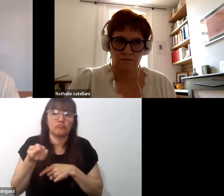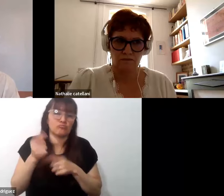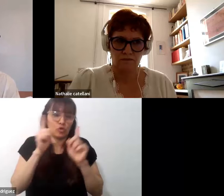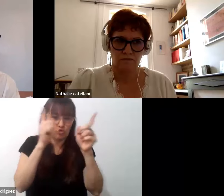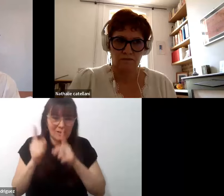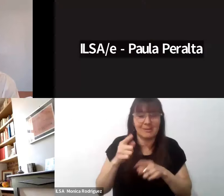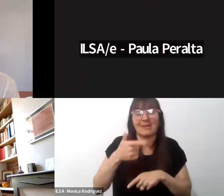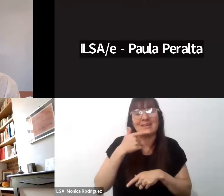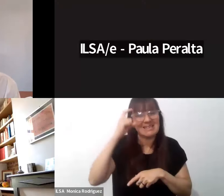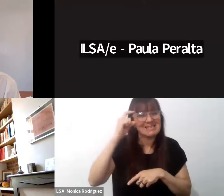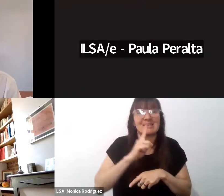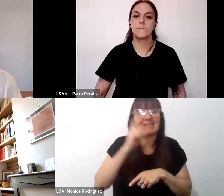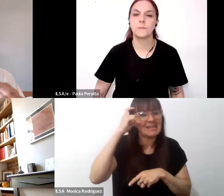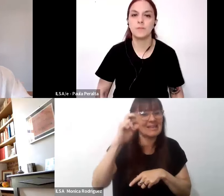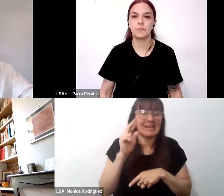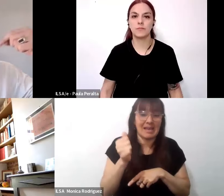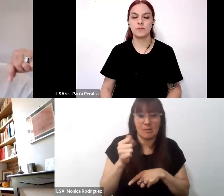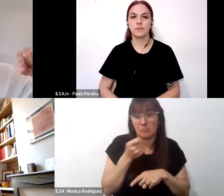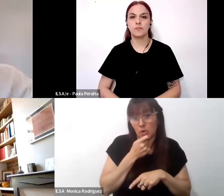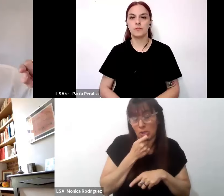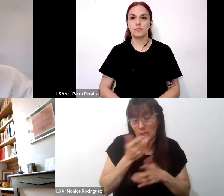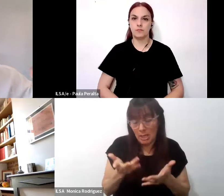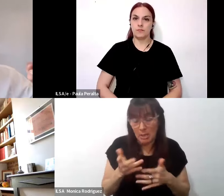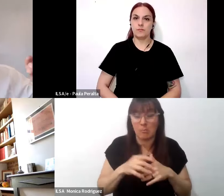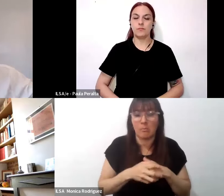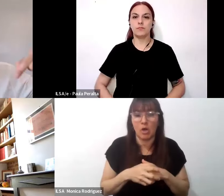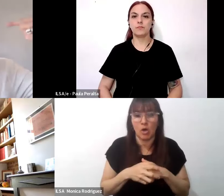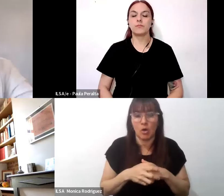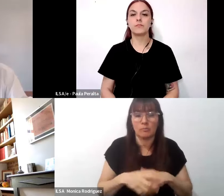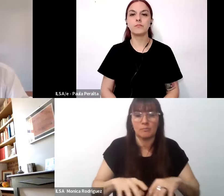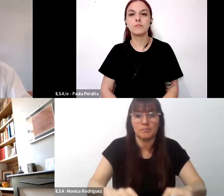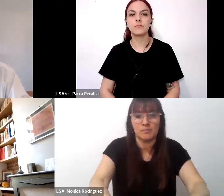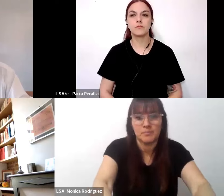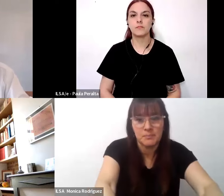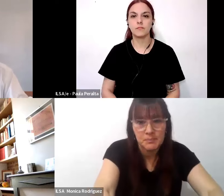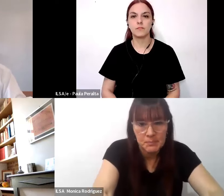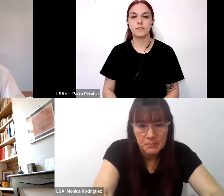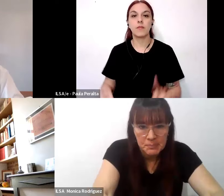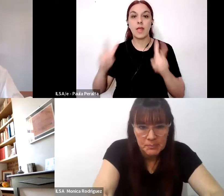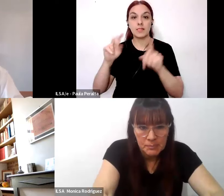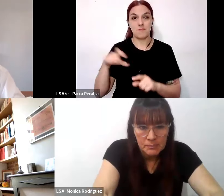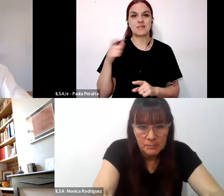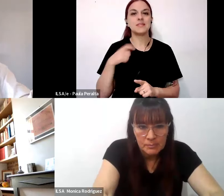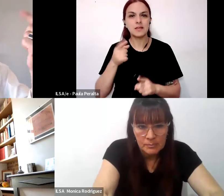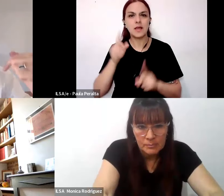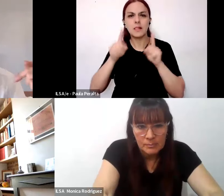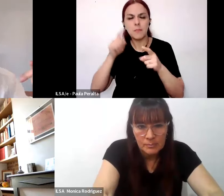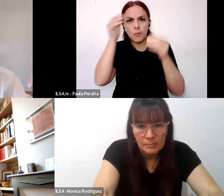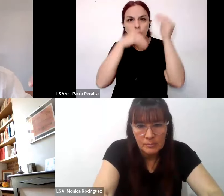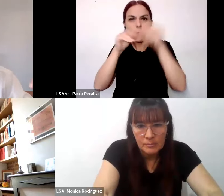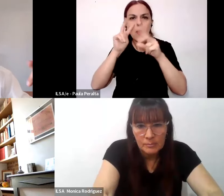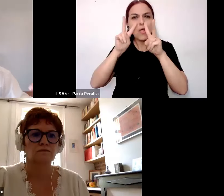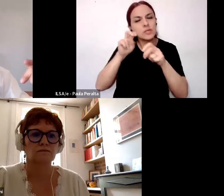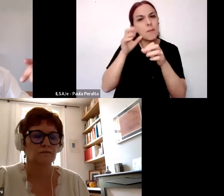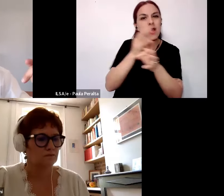la escuela Marina Vilte que en el ámbito sindical se preocupa por la investigación en el campo de la educación desde